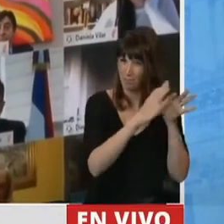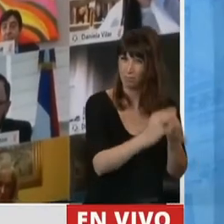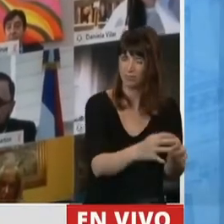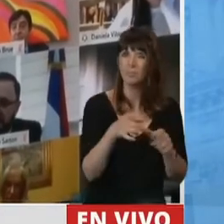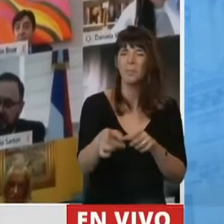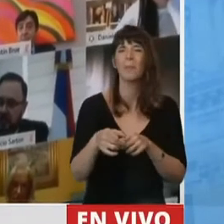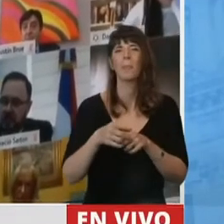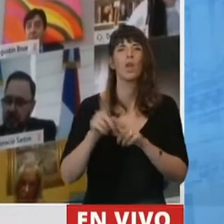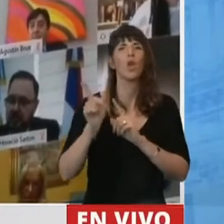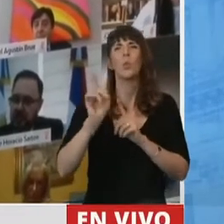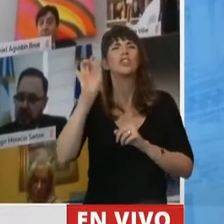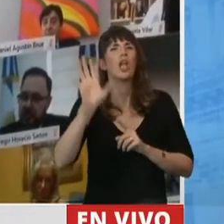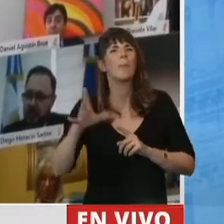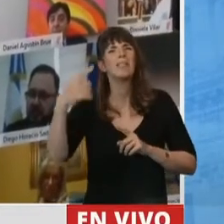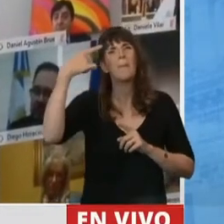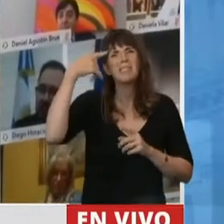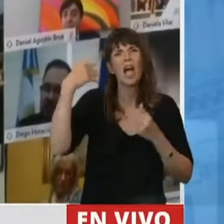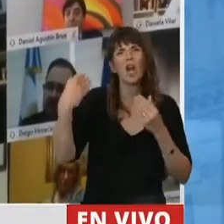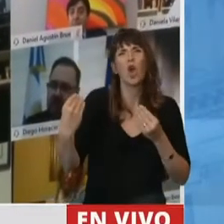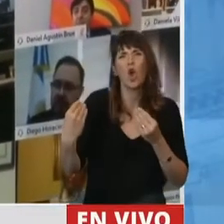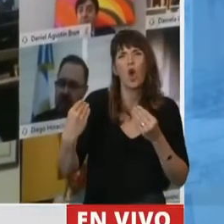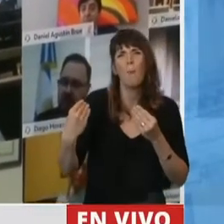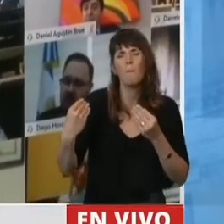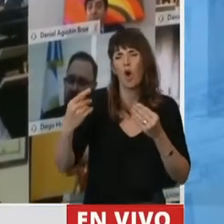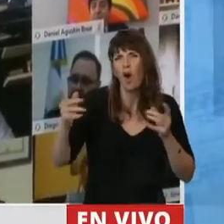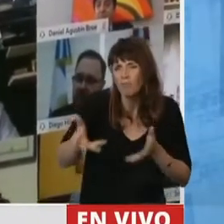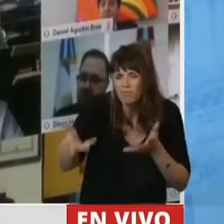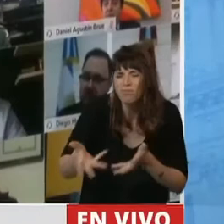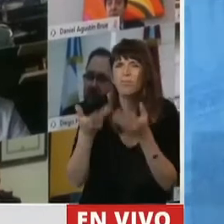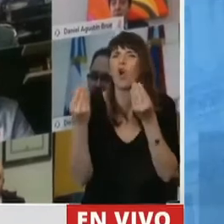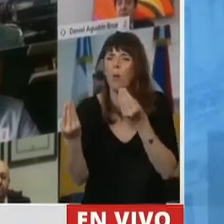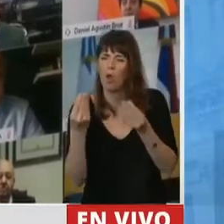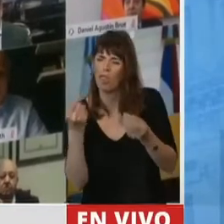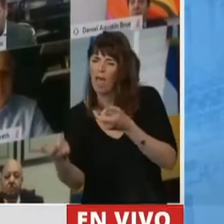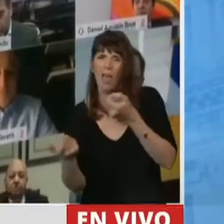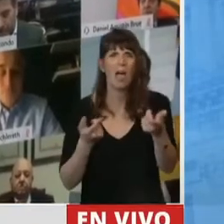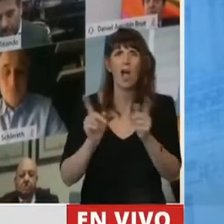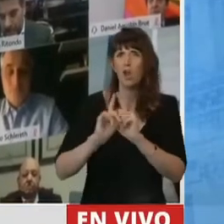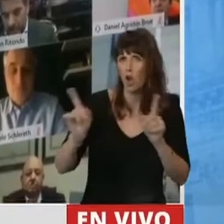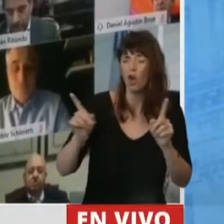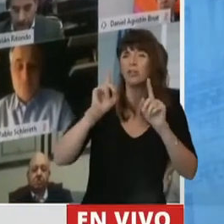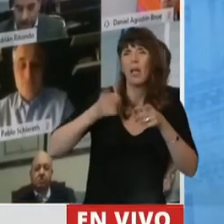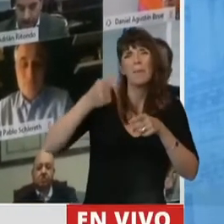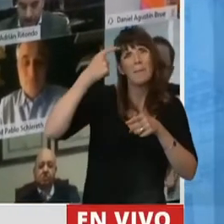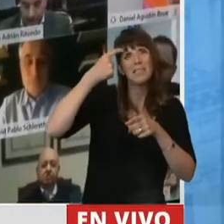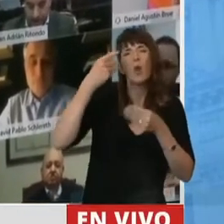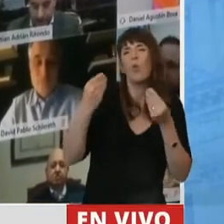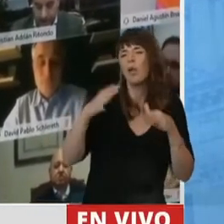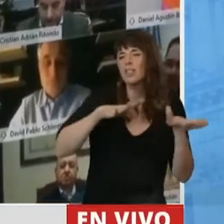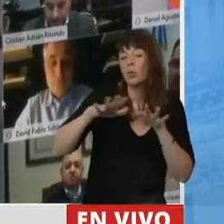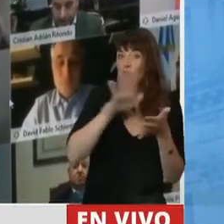solo pensar de qué manera se promueve o tal o cual sector, sino que también es pensar que tenemos una nueva realidad en la cual